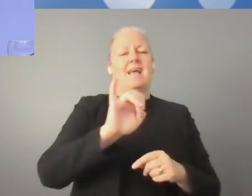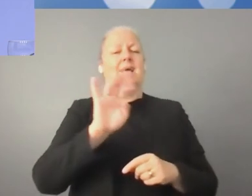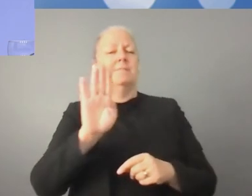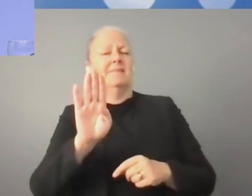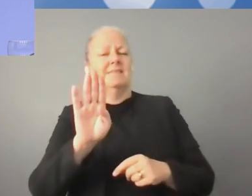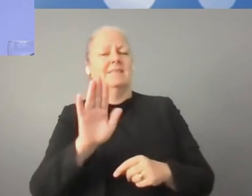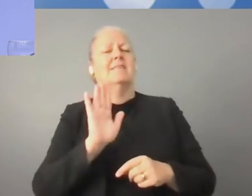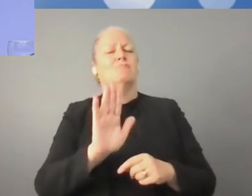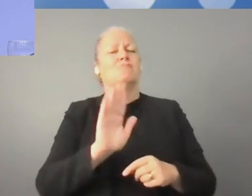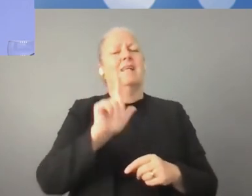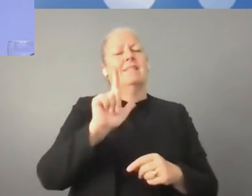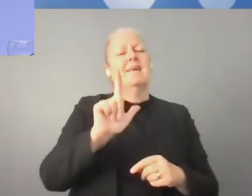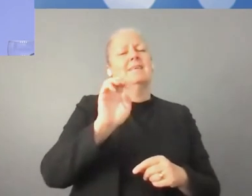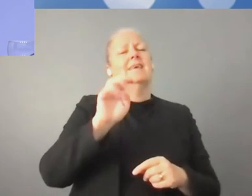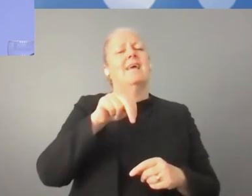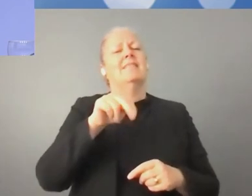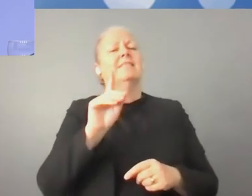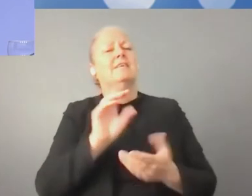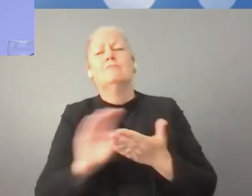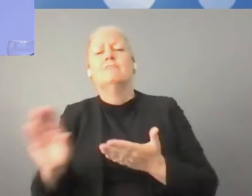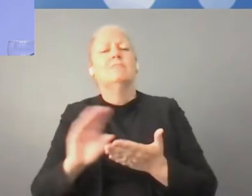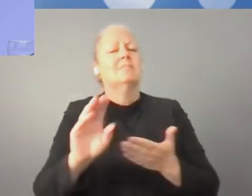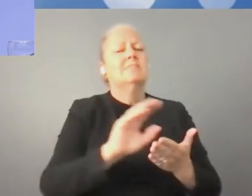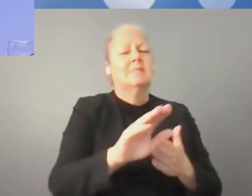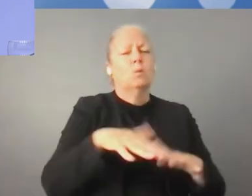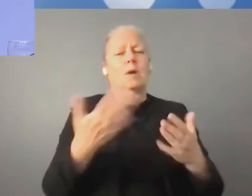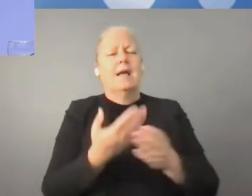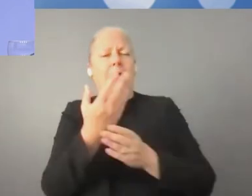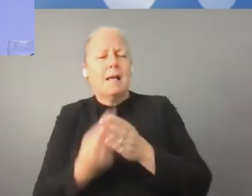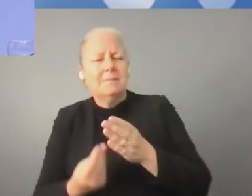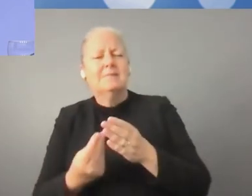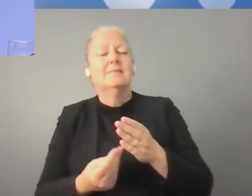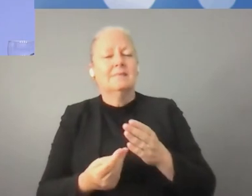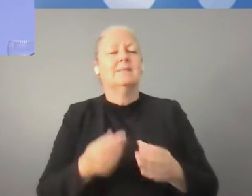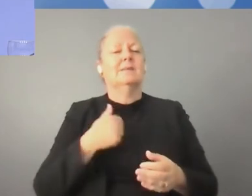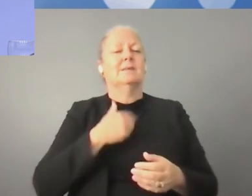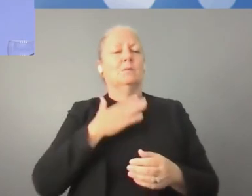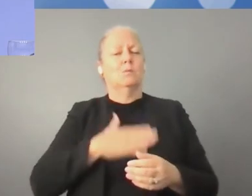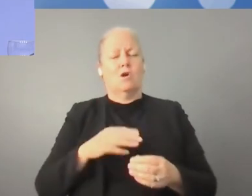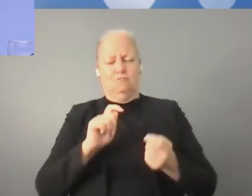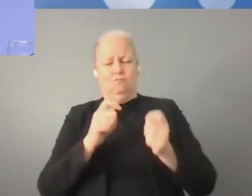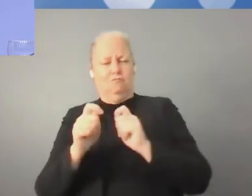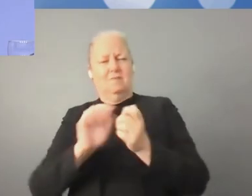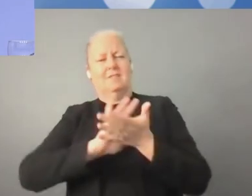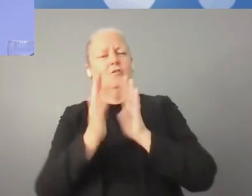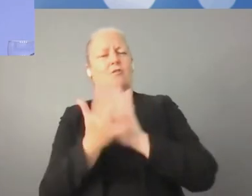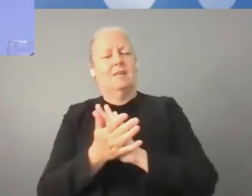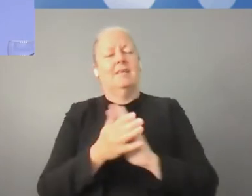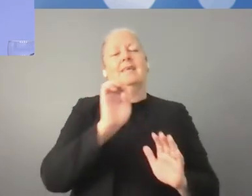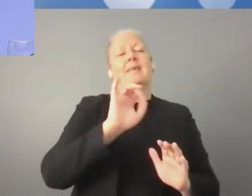nosotros trataremos de definir, medir